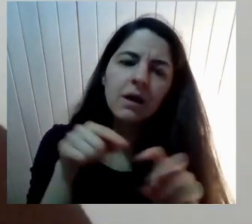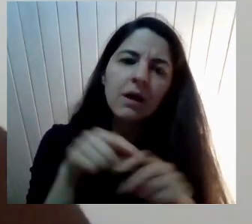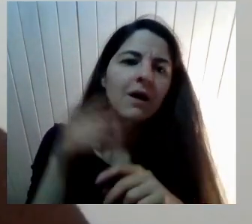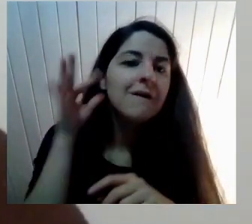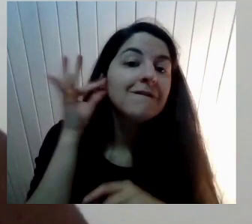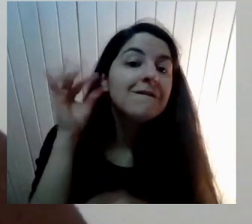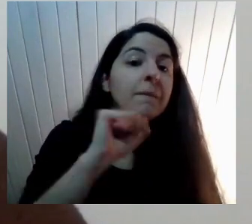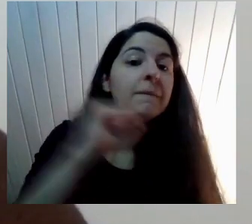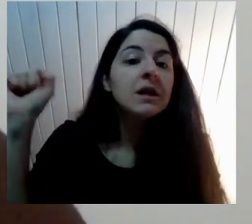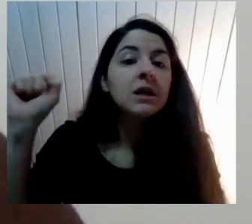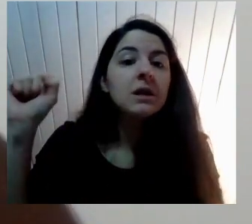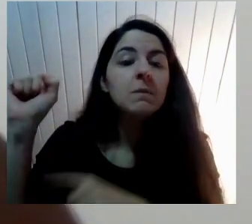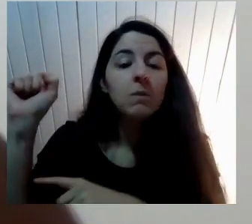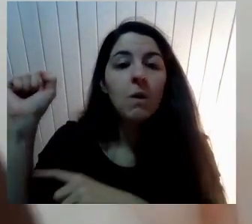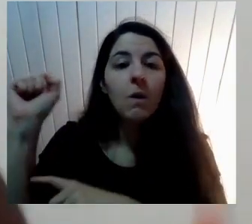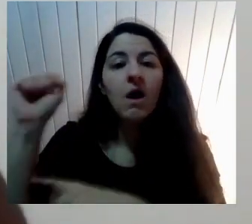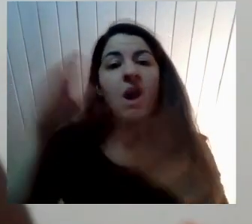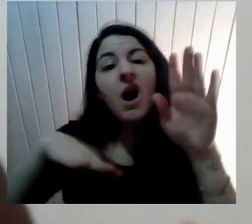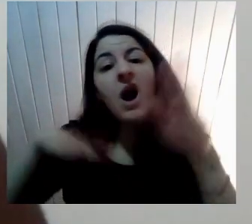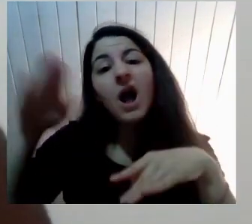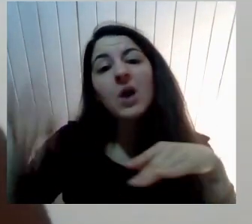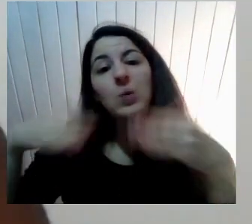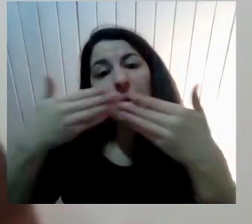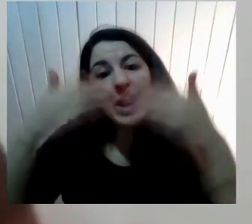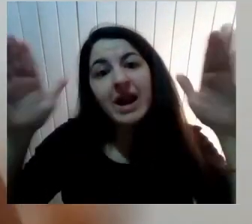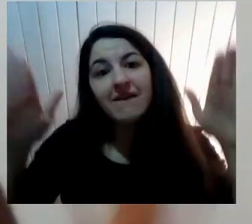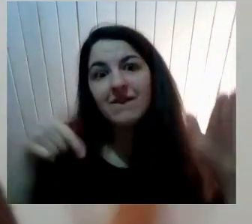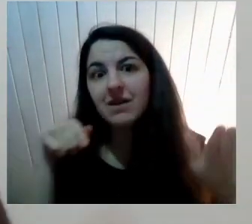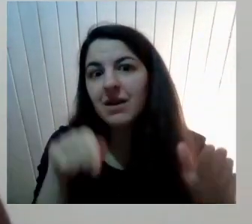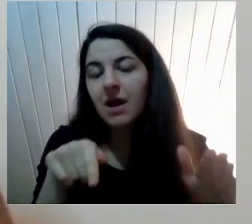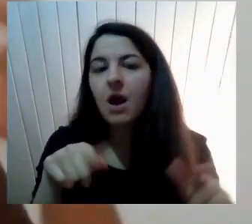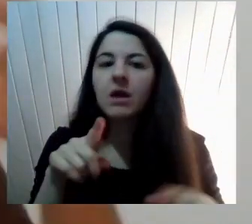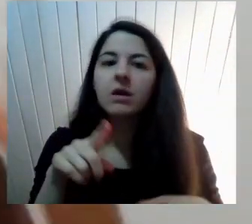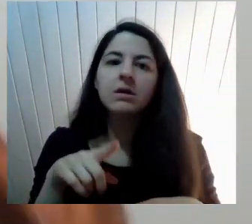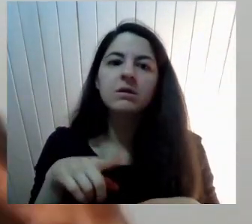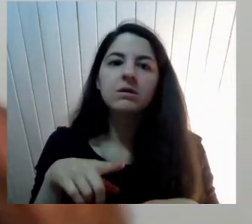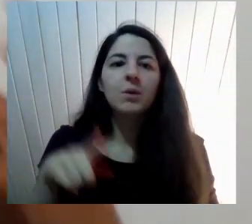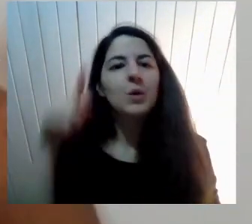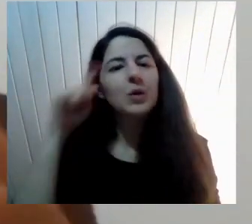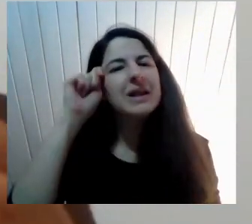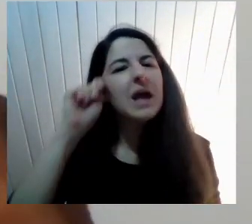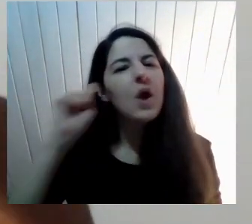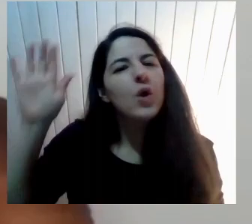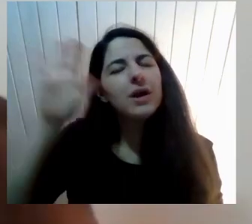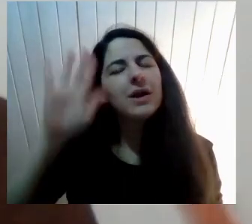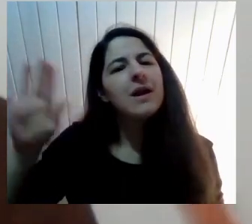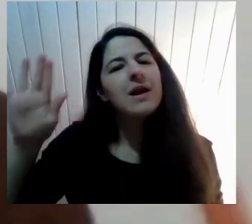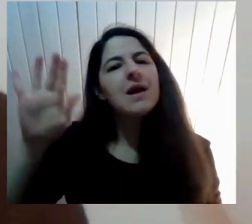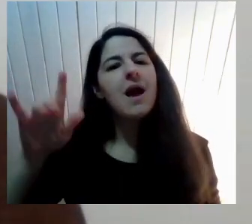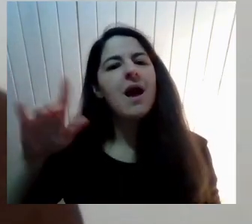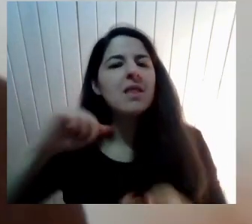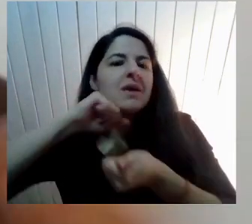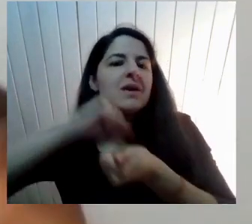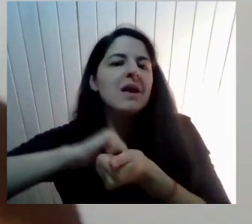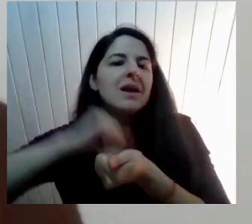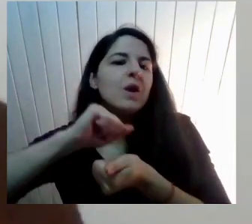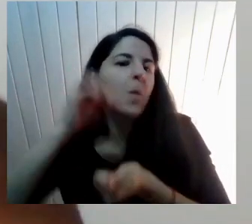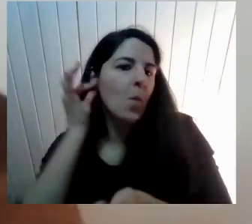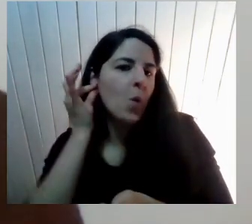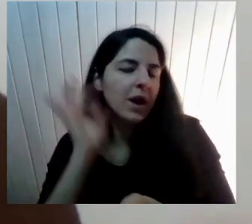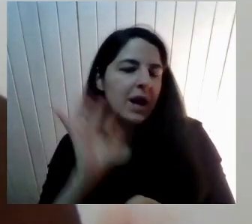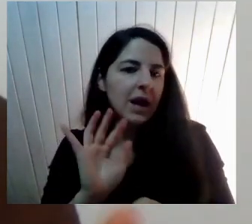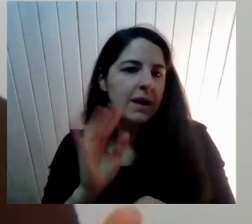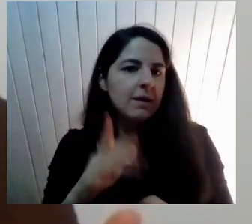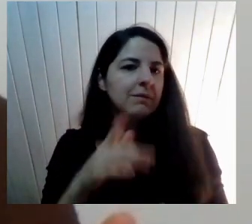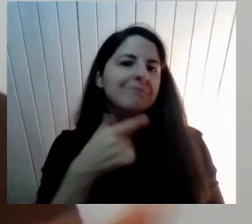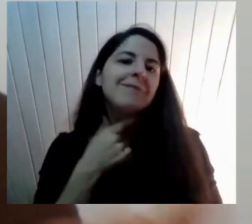veces se llama liberal Pero para algunos No es feminismo Digamos que una teoría De género De departamento De mujeres Que busca en el fondo La igualdad Entre